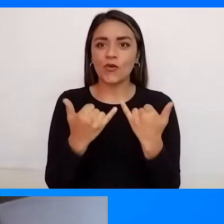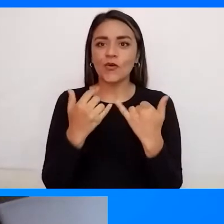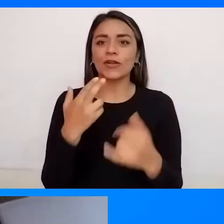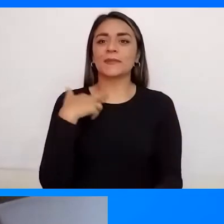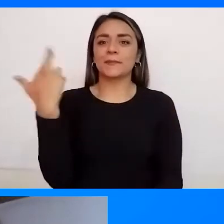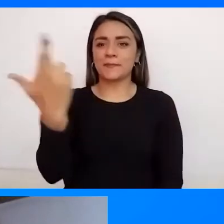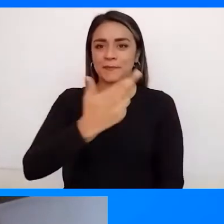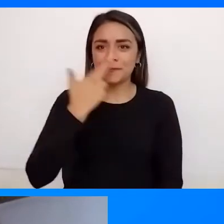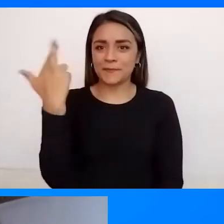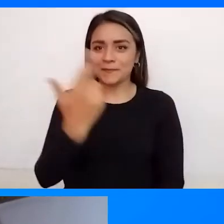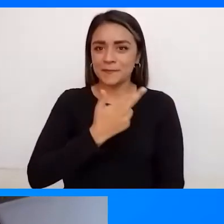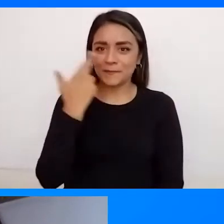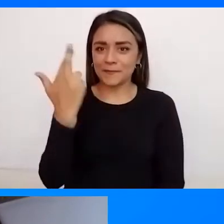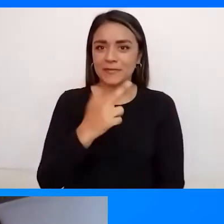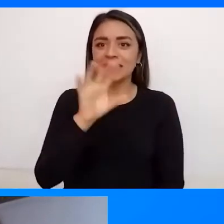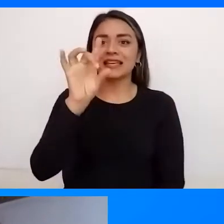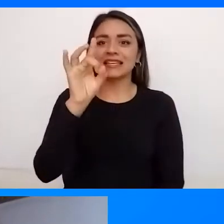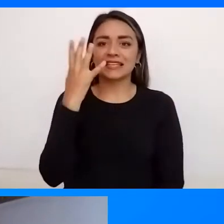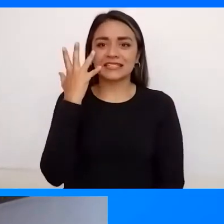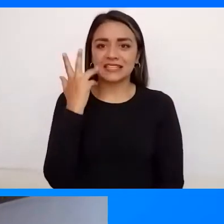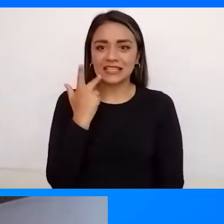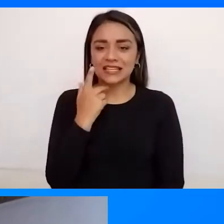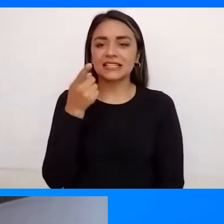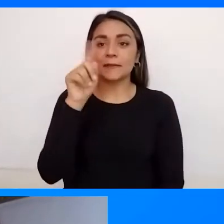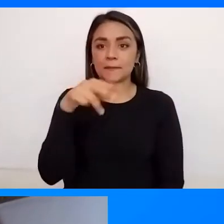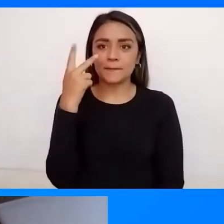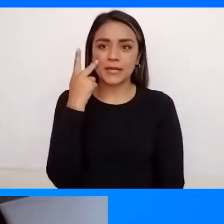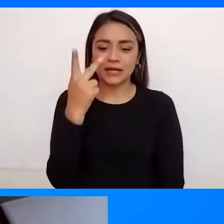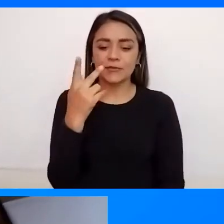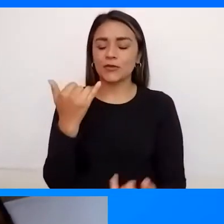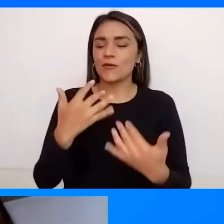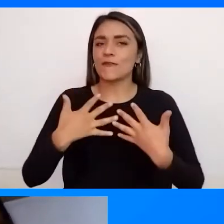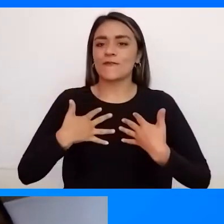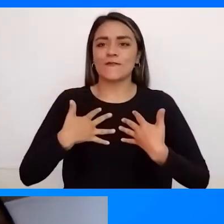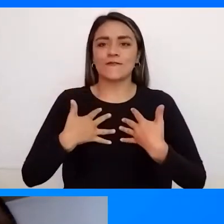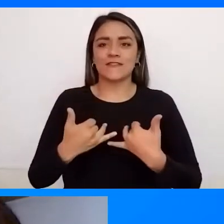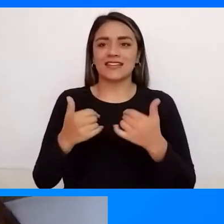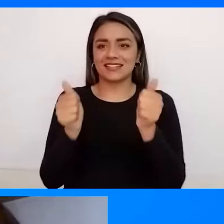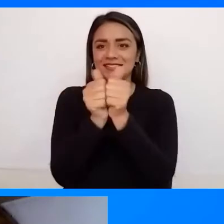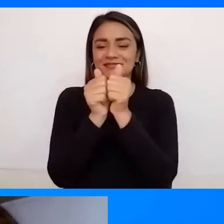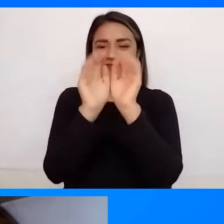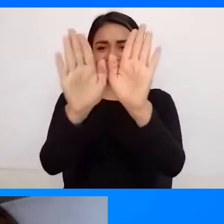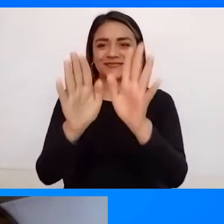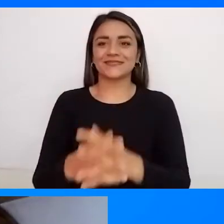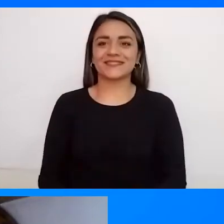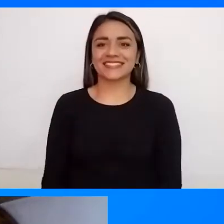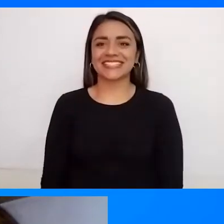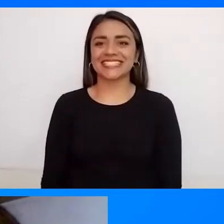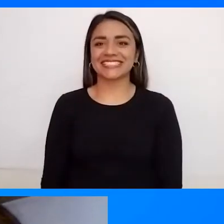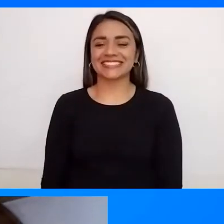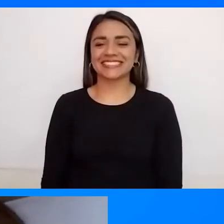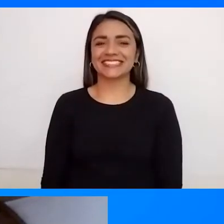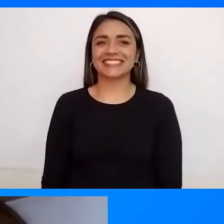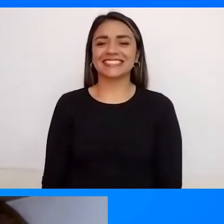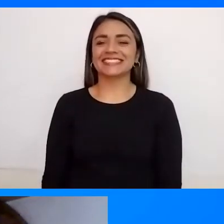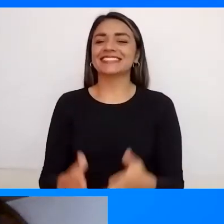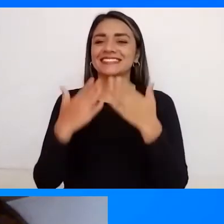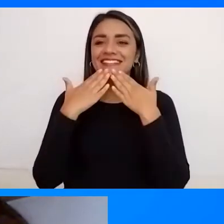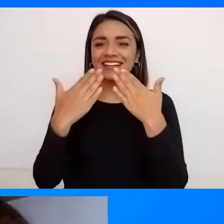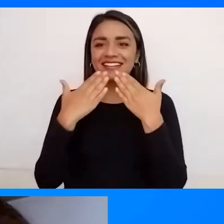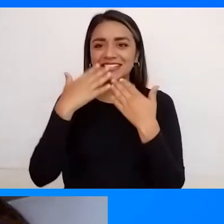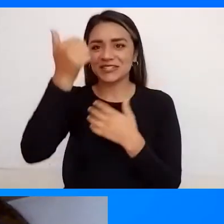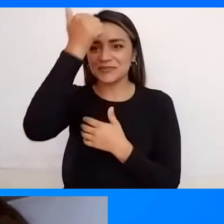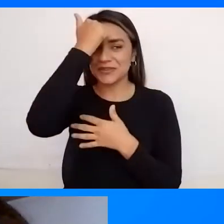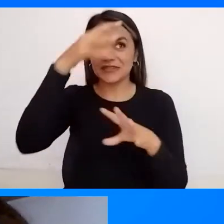Entonces nos veremos en 15 días también Pero bueno, yo feliz de estar acá No, profe Muchísimas gracias realmente por